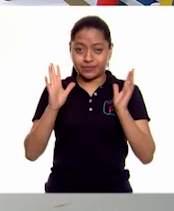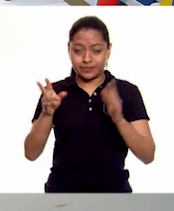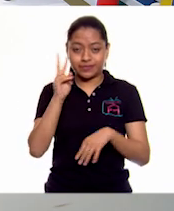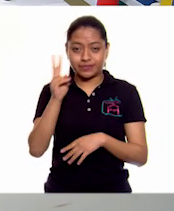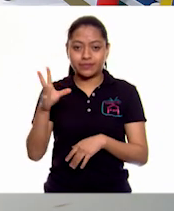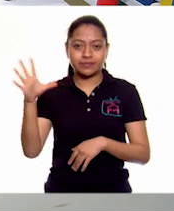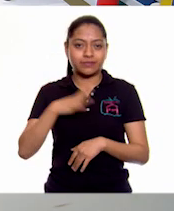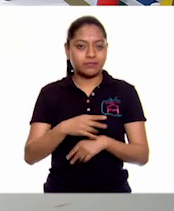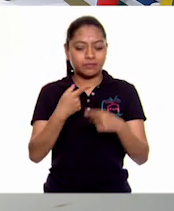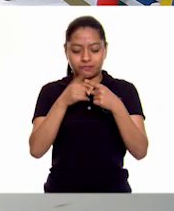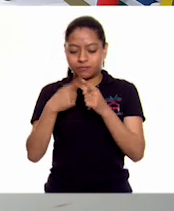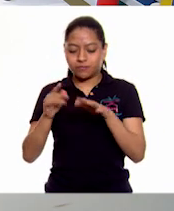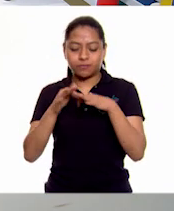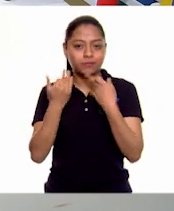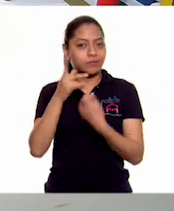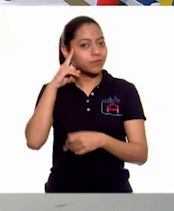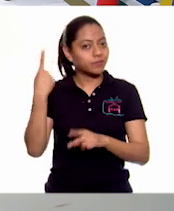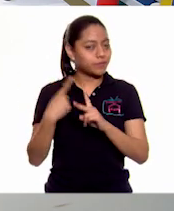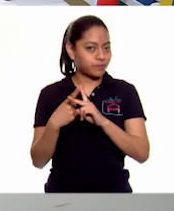que hay varios caminos. Sí.